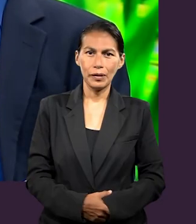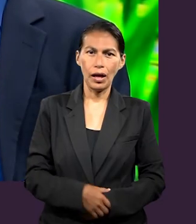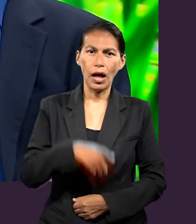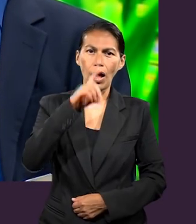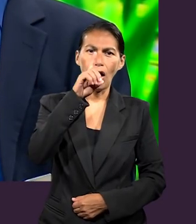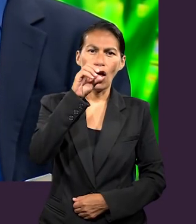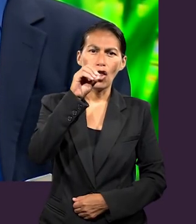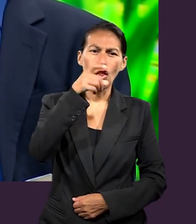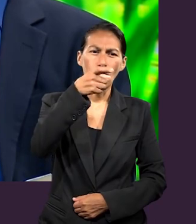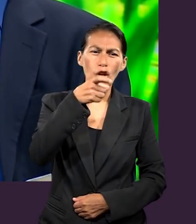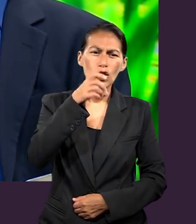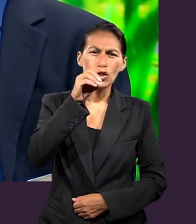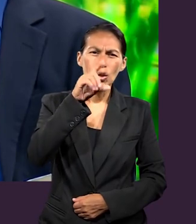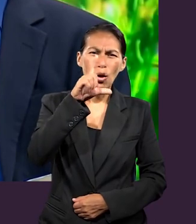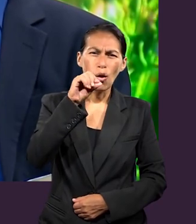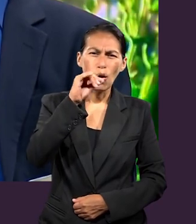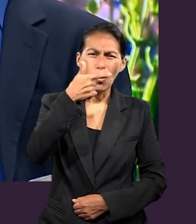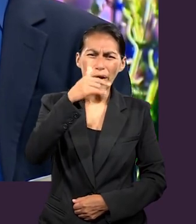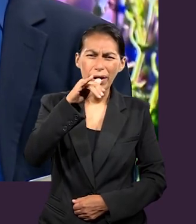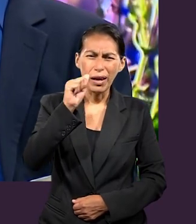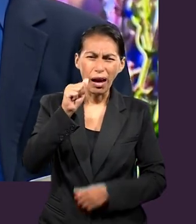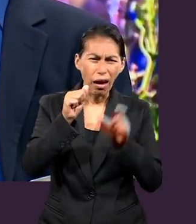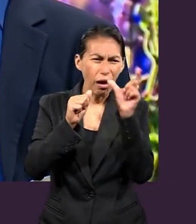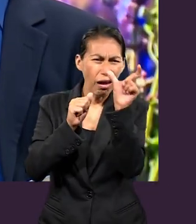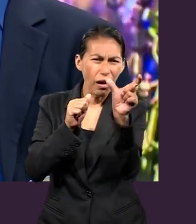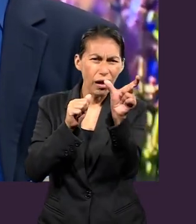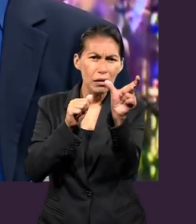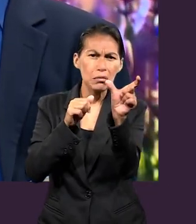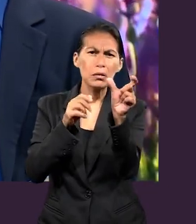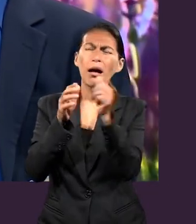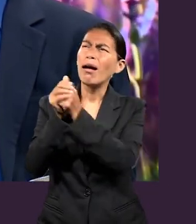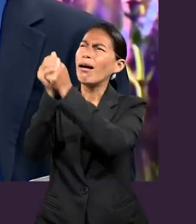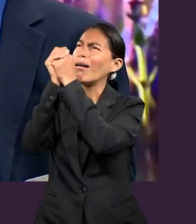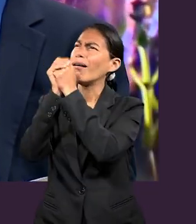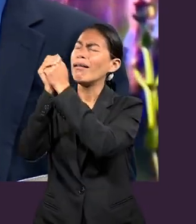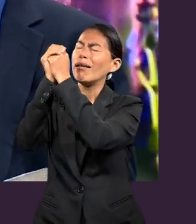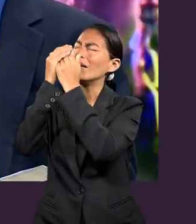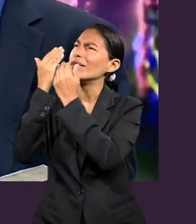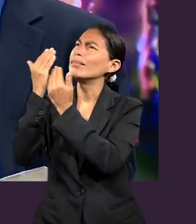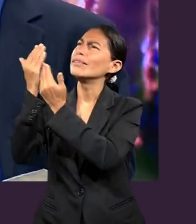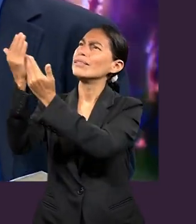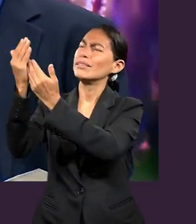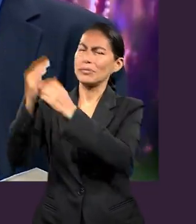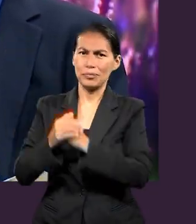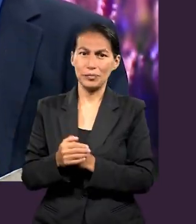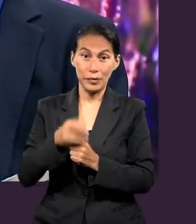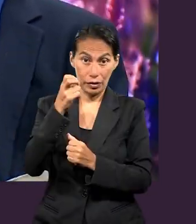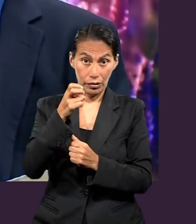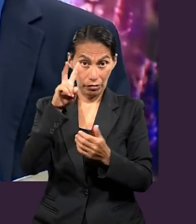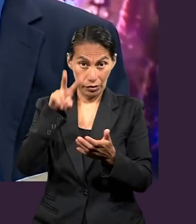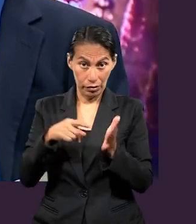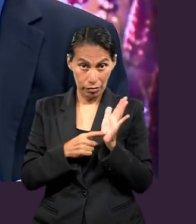La palabra doxología es un término bastante largo, técnico si queremos decir, pero en realidad expresa